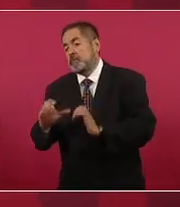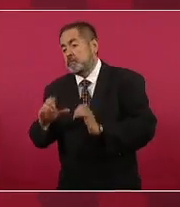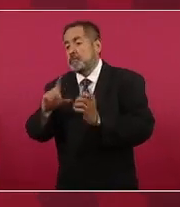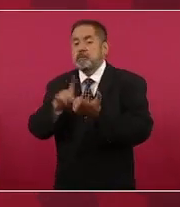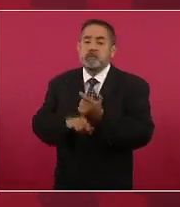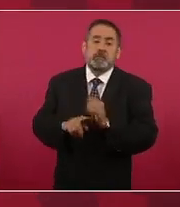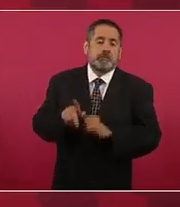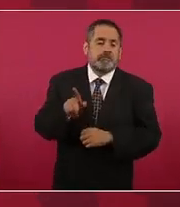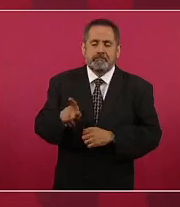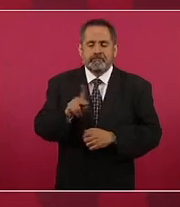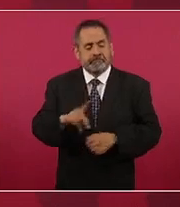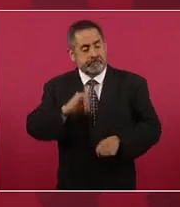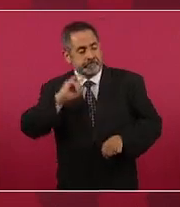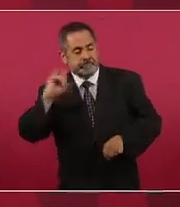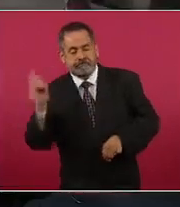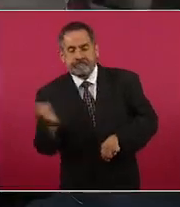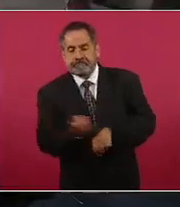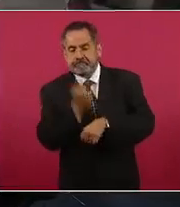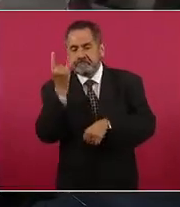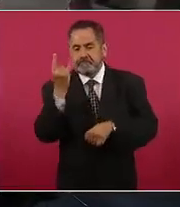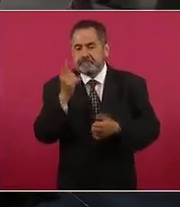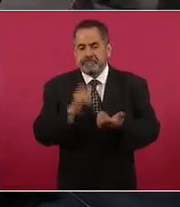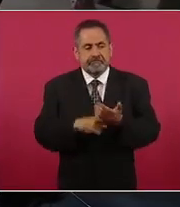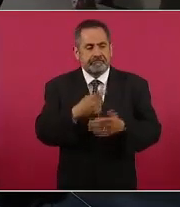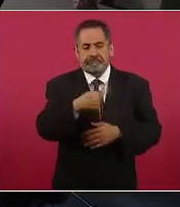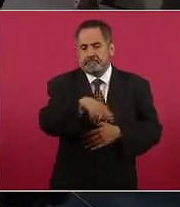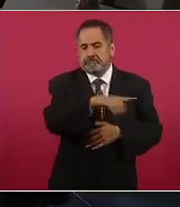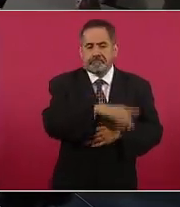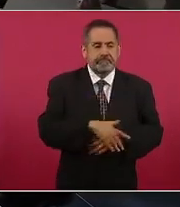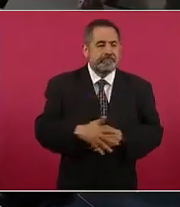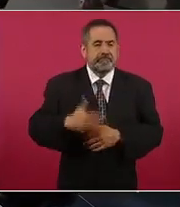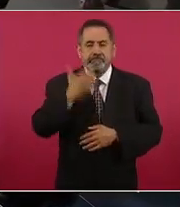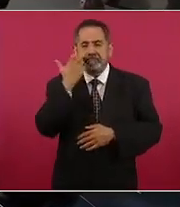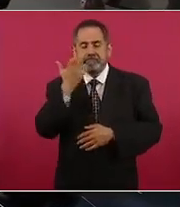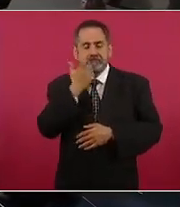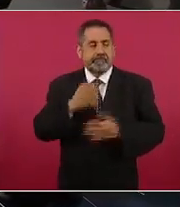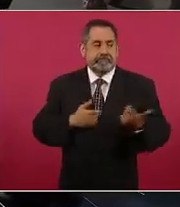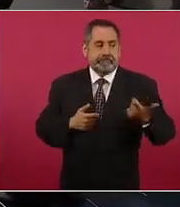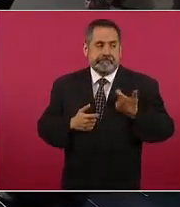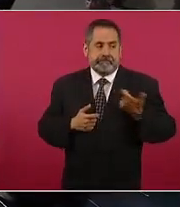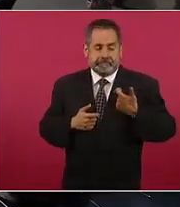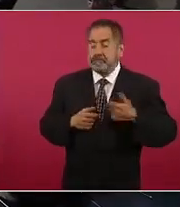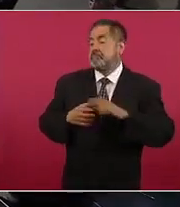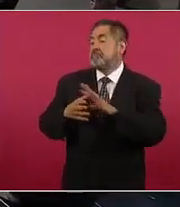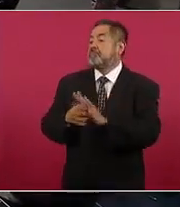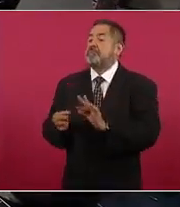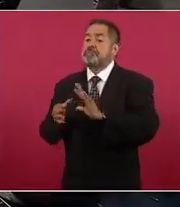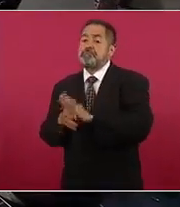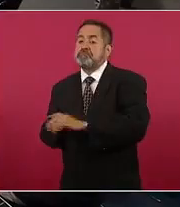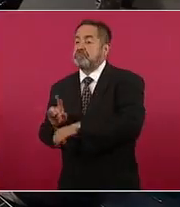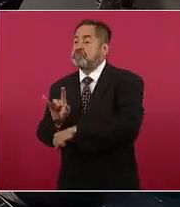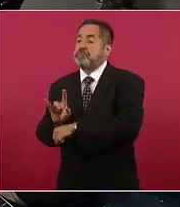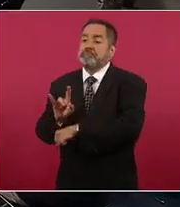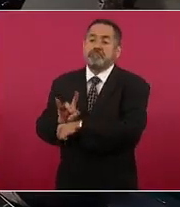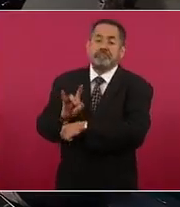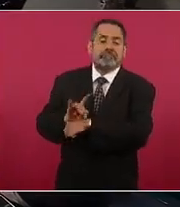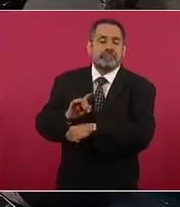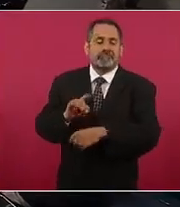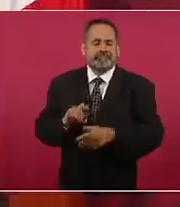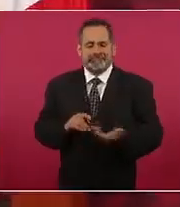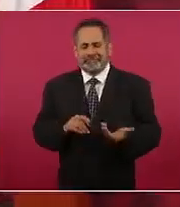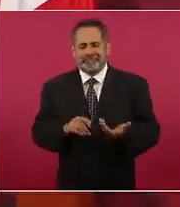son farsantes y viven de eso porque hay muchas de estas